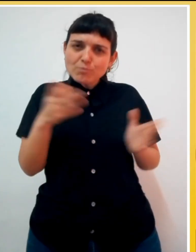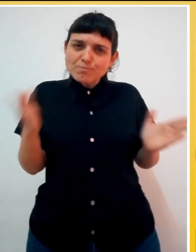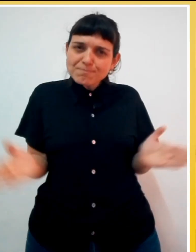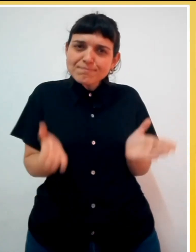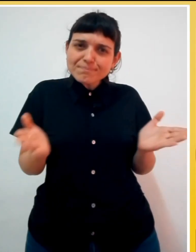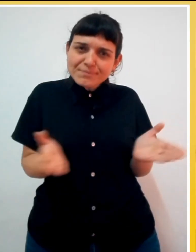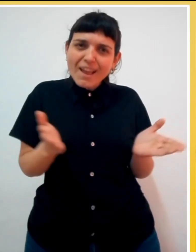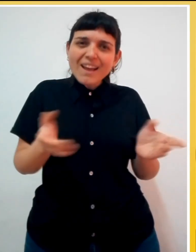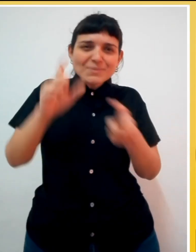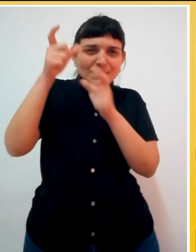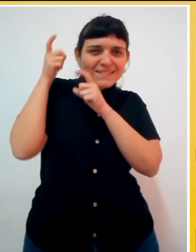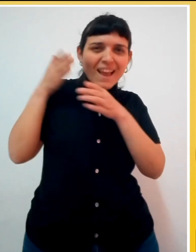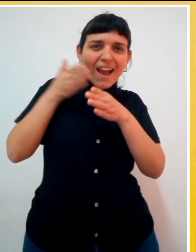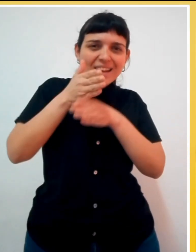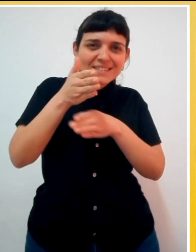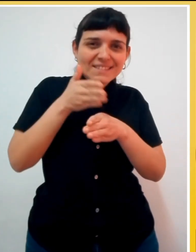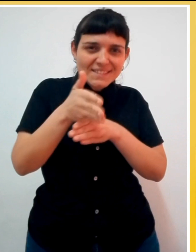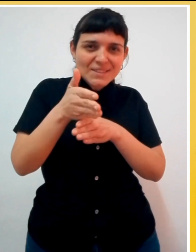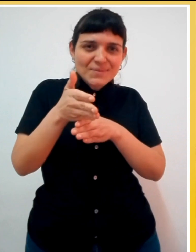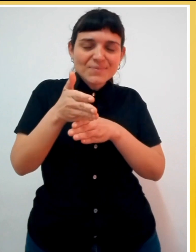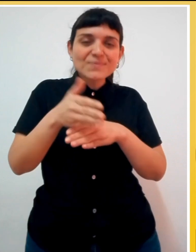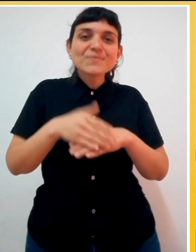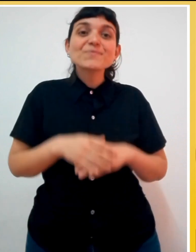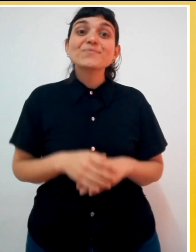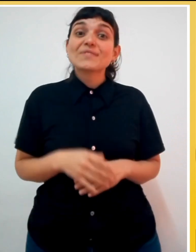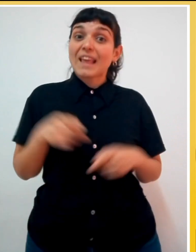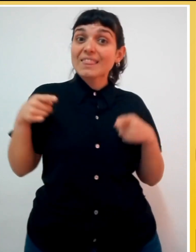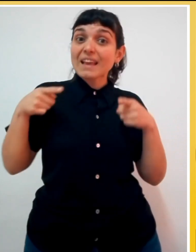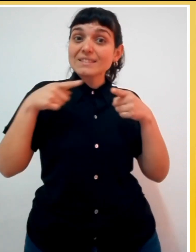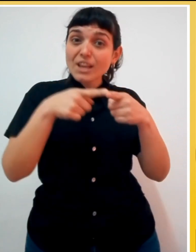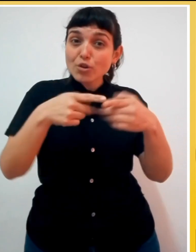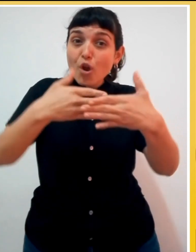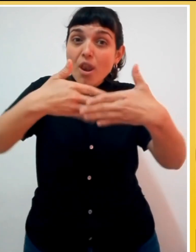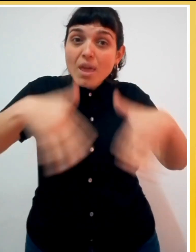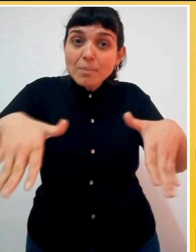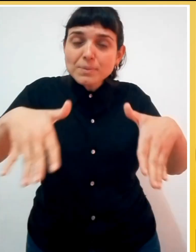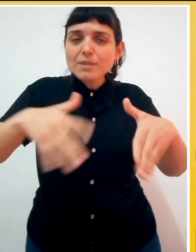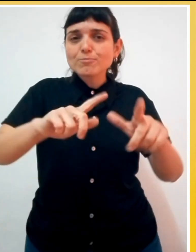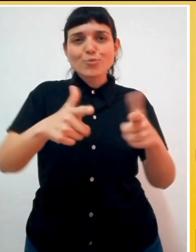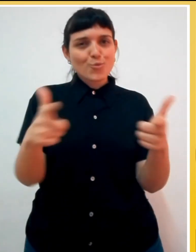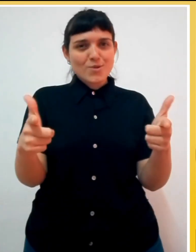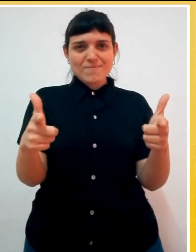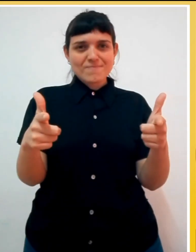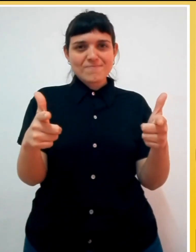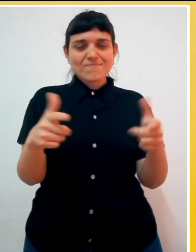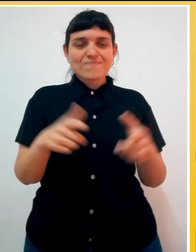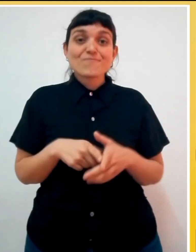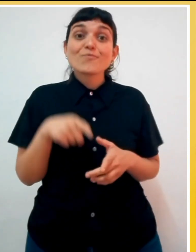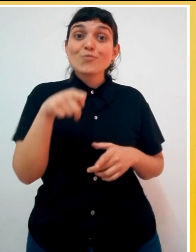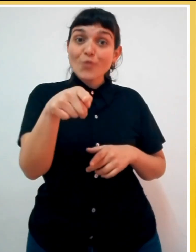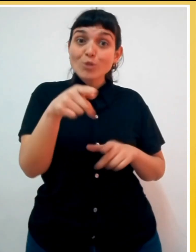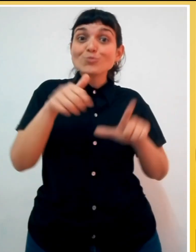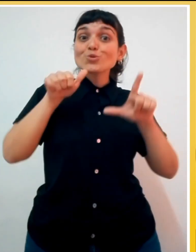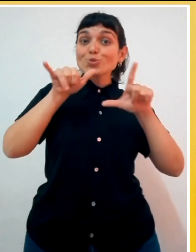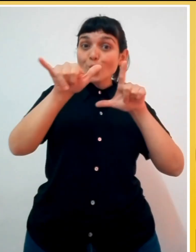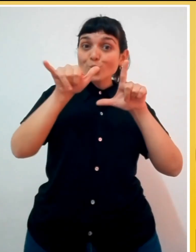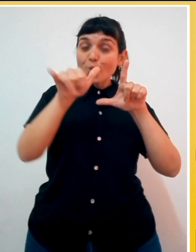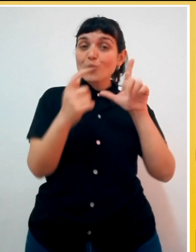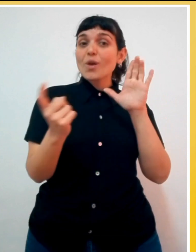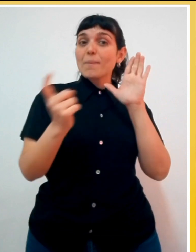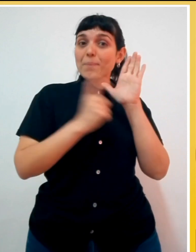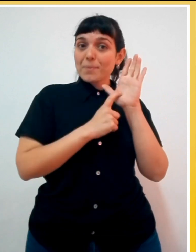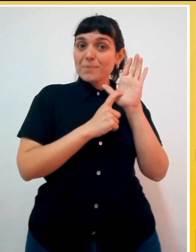Animate a vivir experiencias accesibles en tu destino sin límites. Mientras tanto,